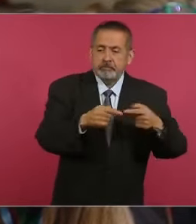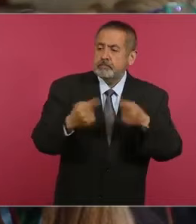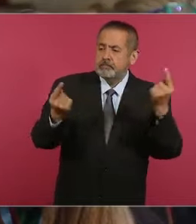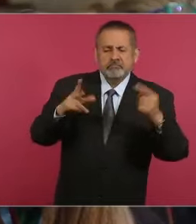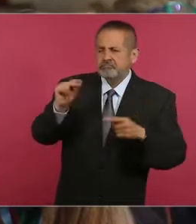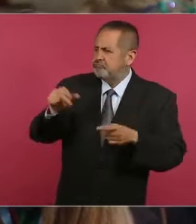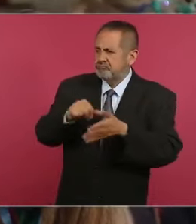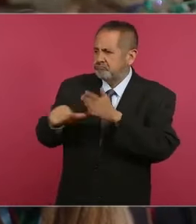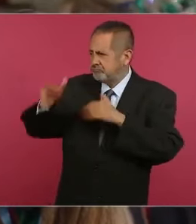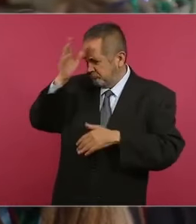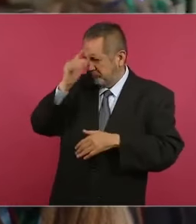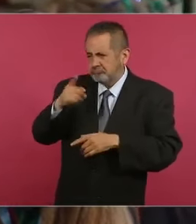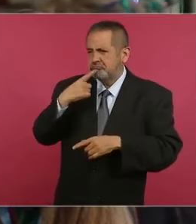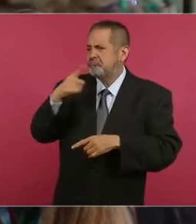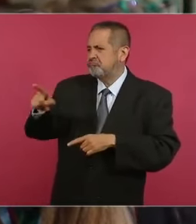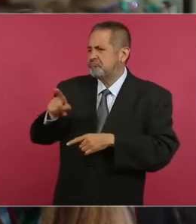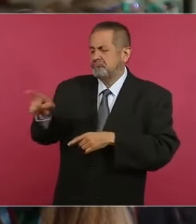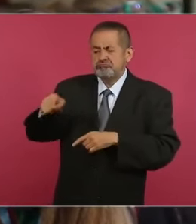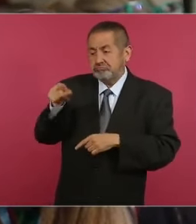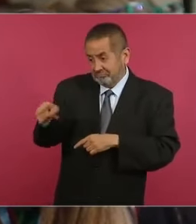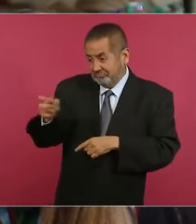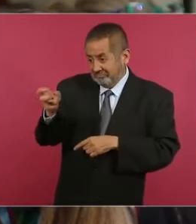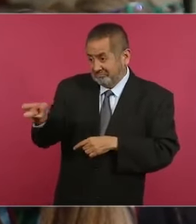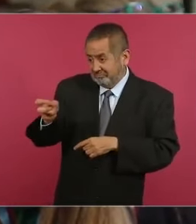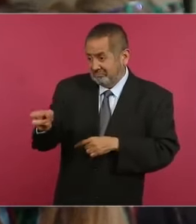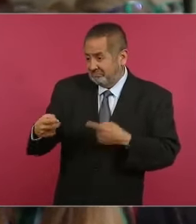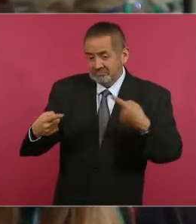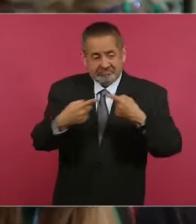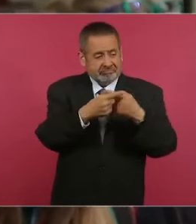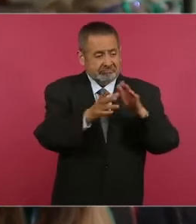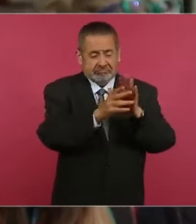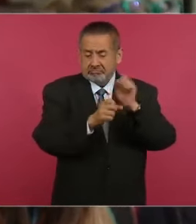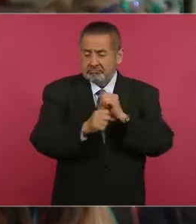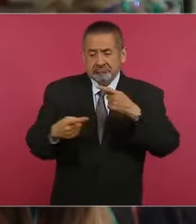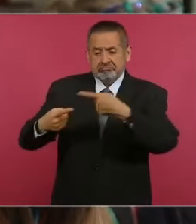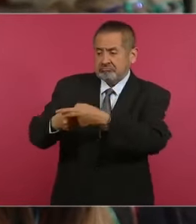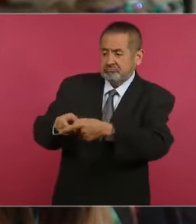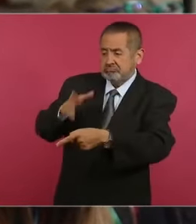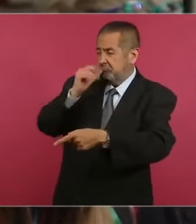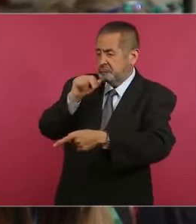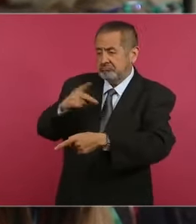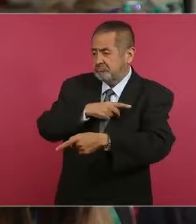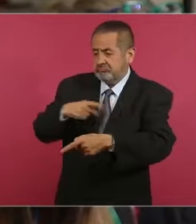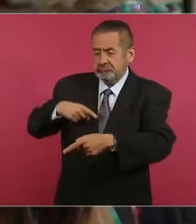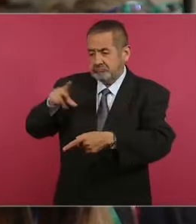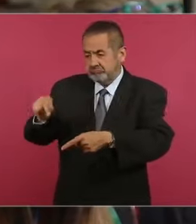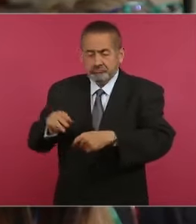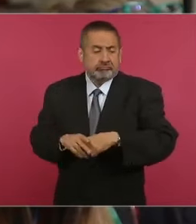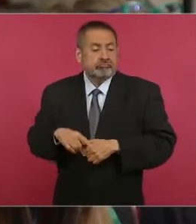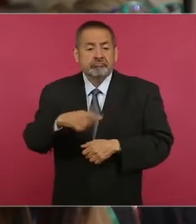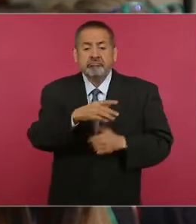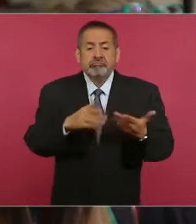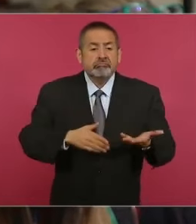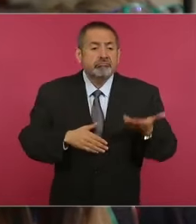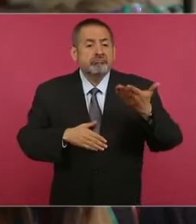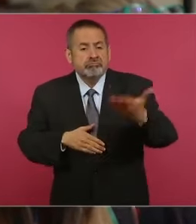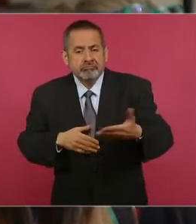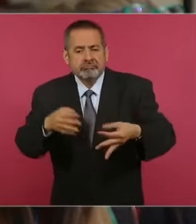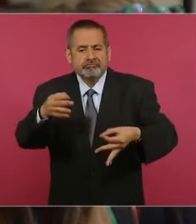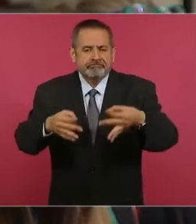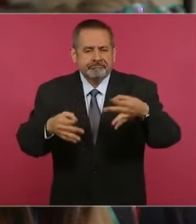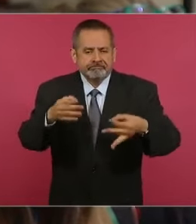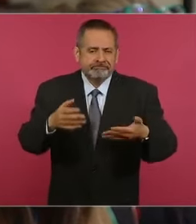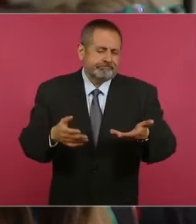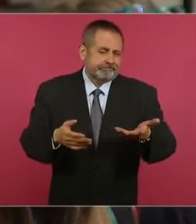presentar recursos de inconstitucionalidad y además va a meterlo a tribunales, lo que no pudo